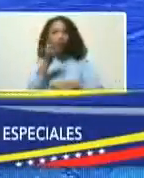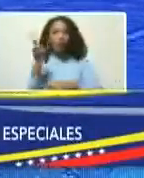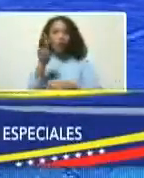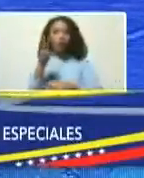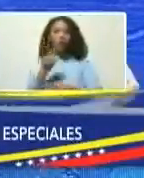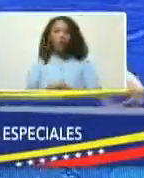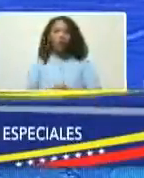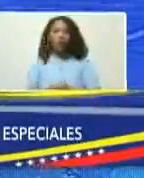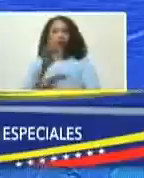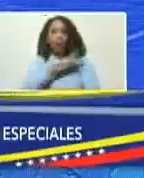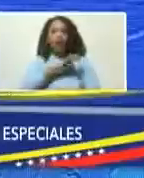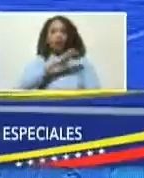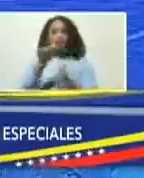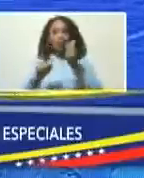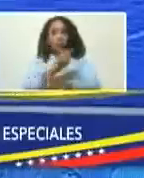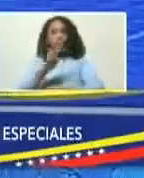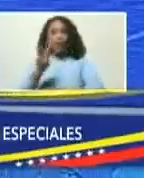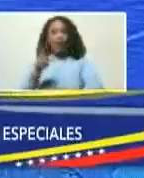Bueno, llegó el día.